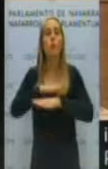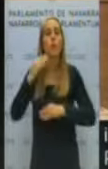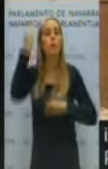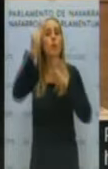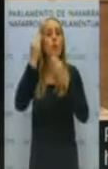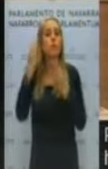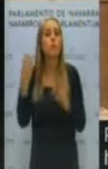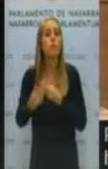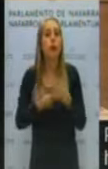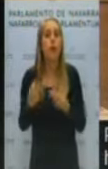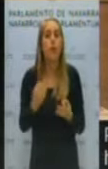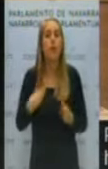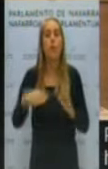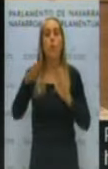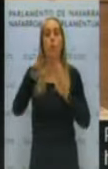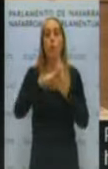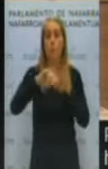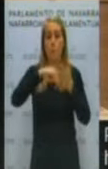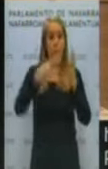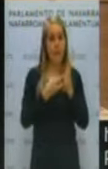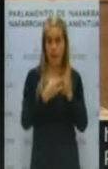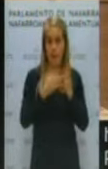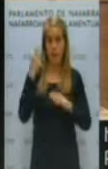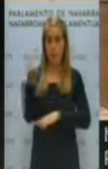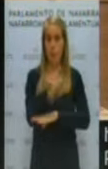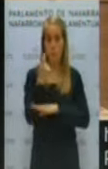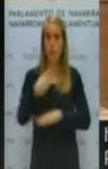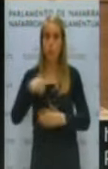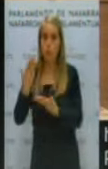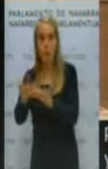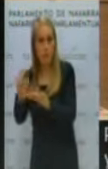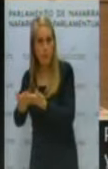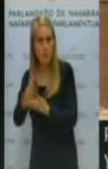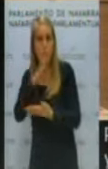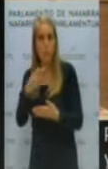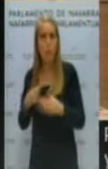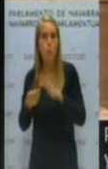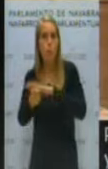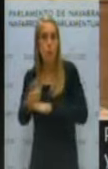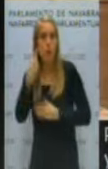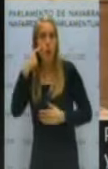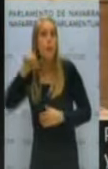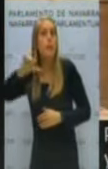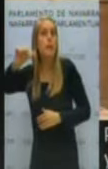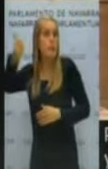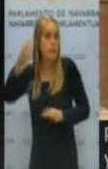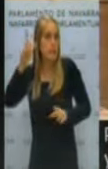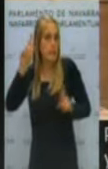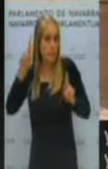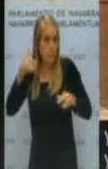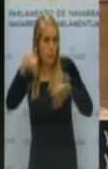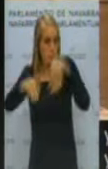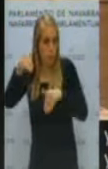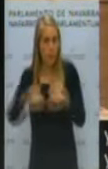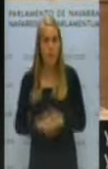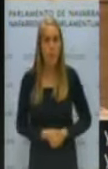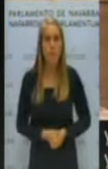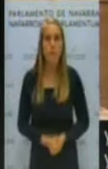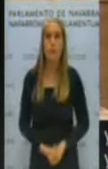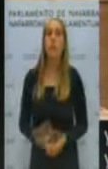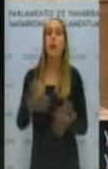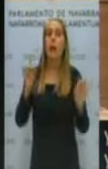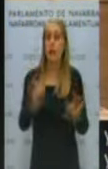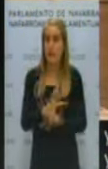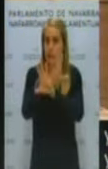lugar, un plan director de bomberos que no tenemos. Y yo se lo voy a pedir a través de una moción. Espero que la voten que sí. Y cuando tengamos claro el